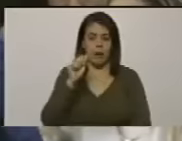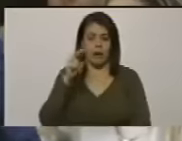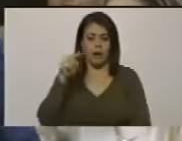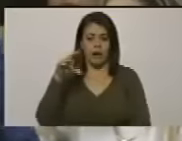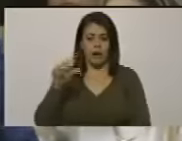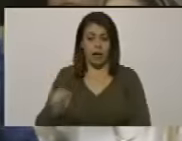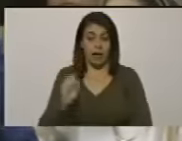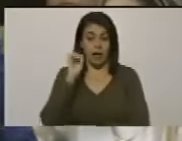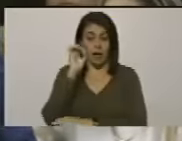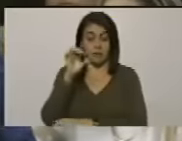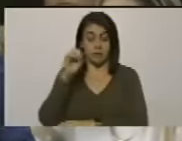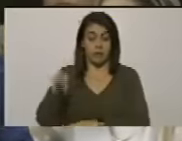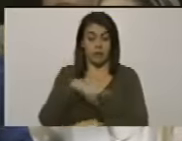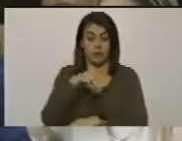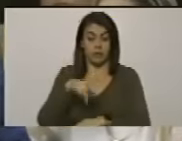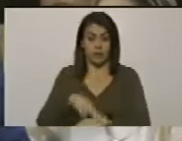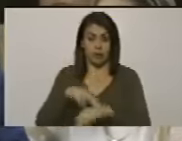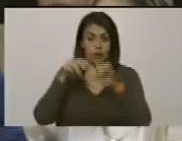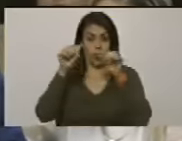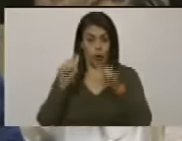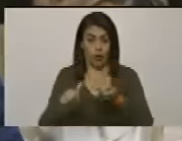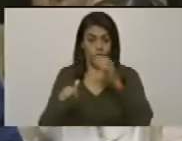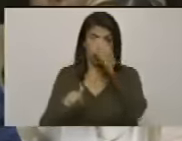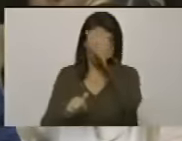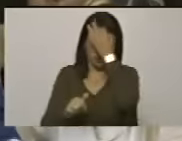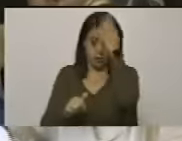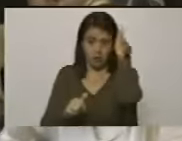sesión del parlamento del día de hoy